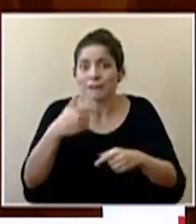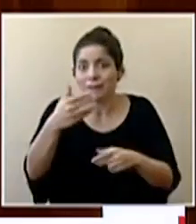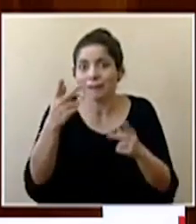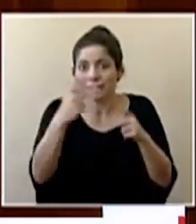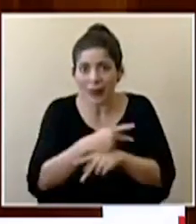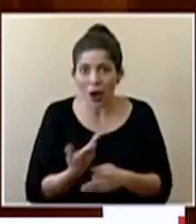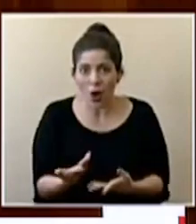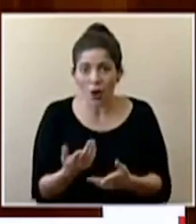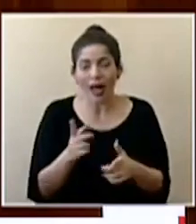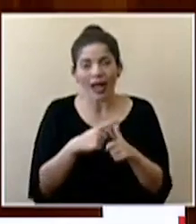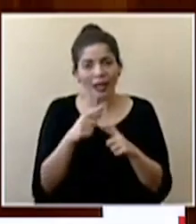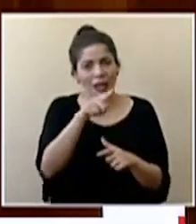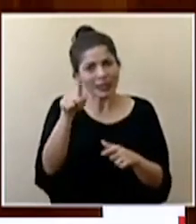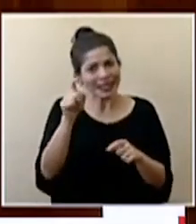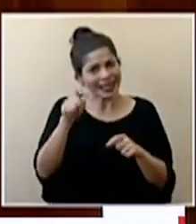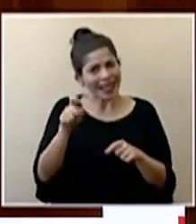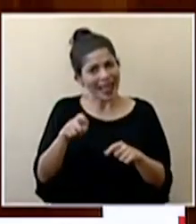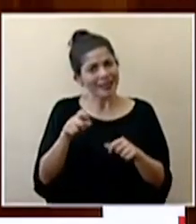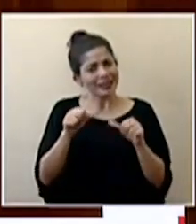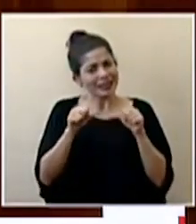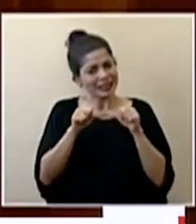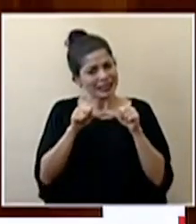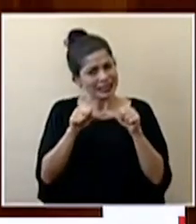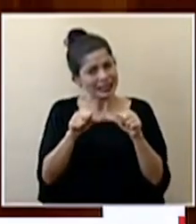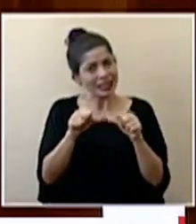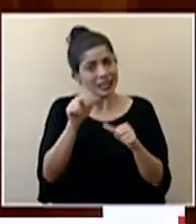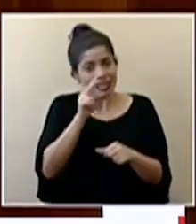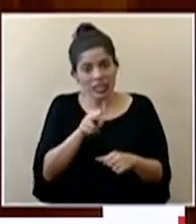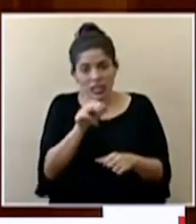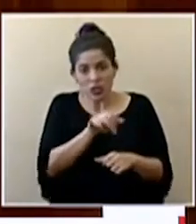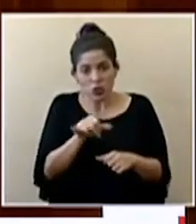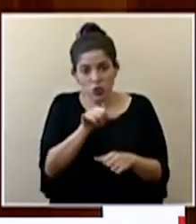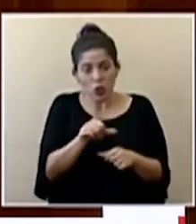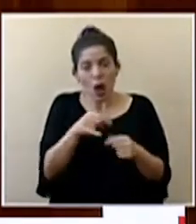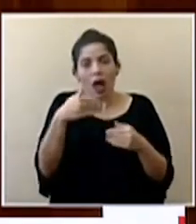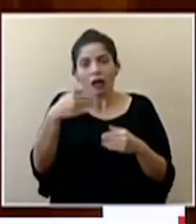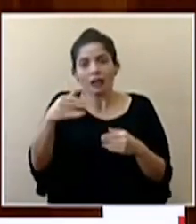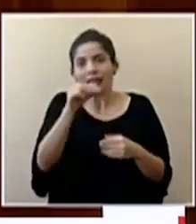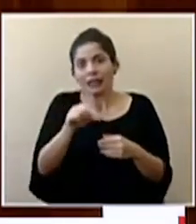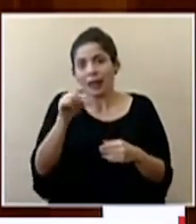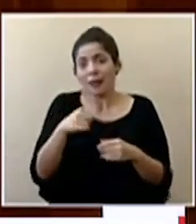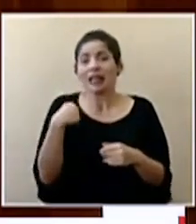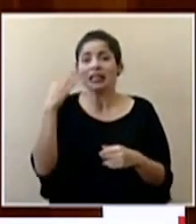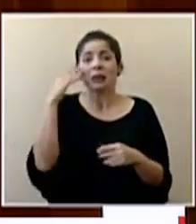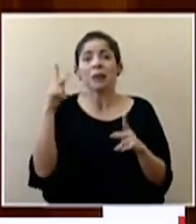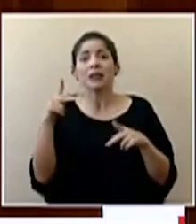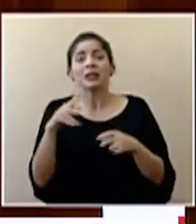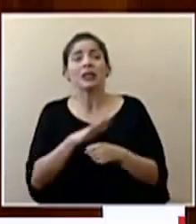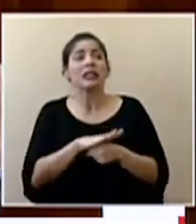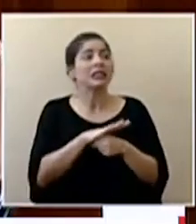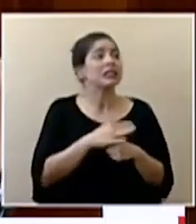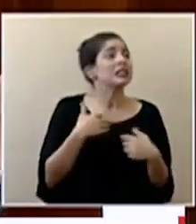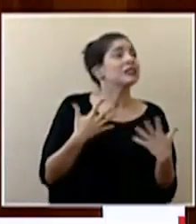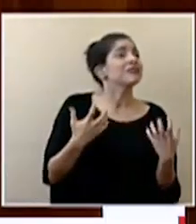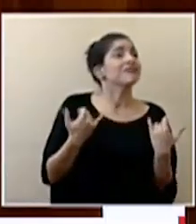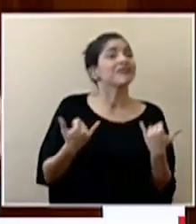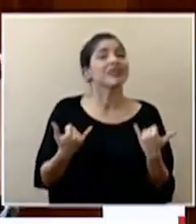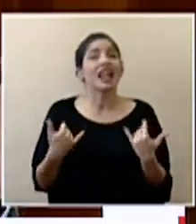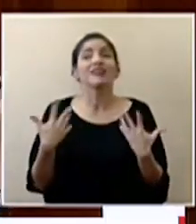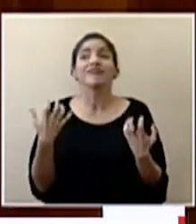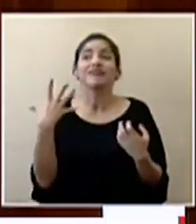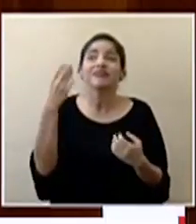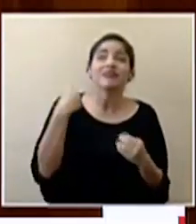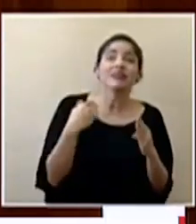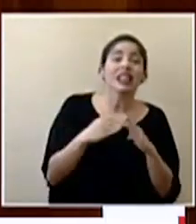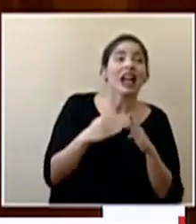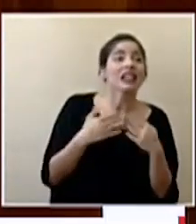mantenernos en ese nivel por varias semanas más yo sé que la gente se desespera la gente dice yo quiero ya salir de